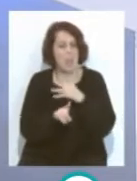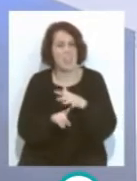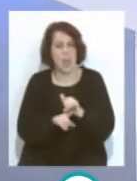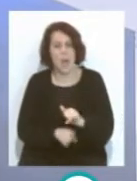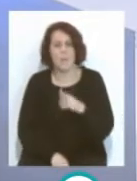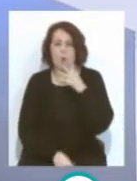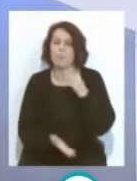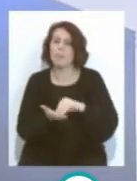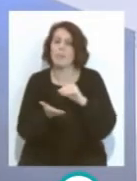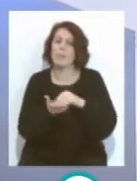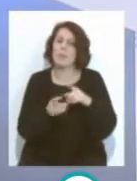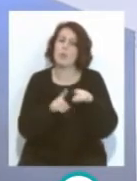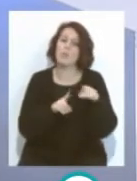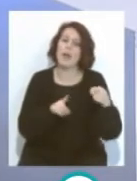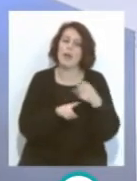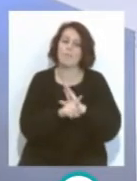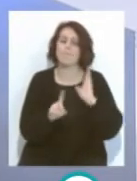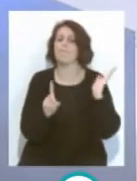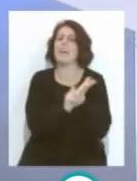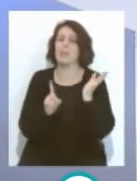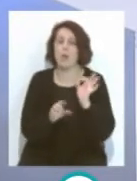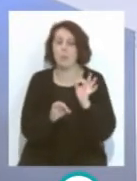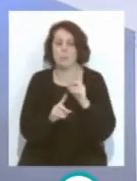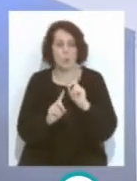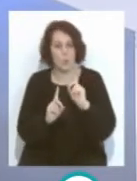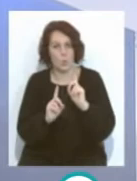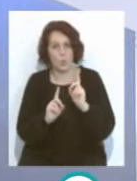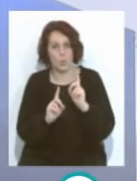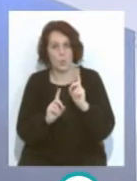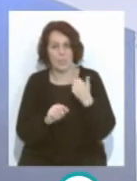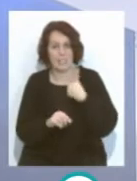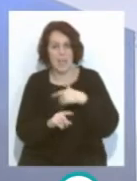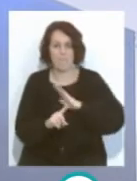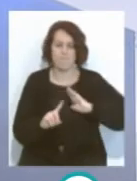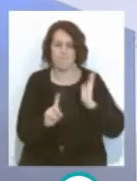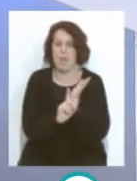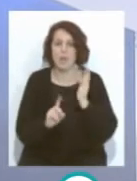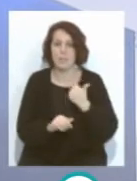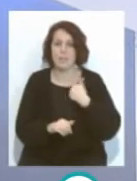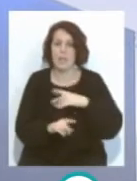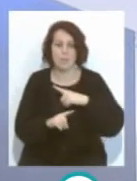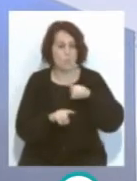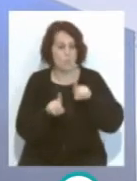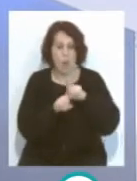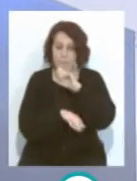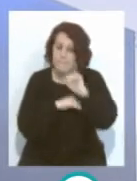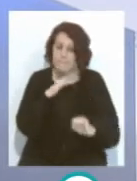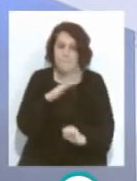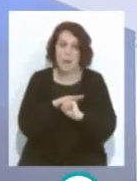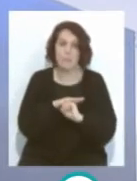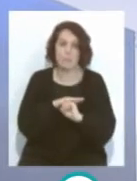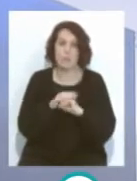O sea, porque muchas veces está entre que es agresivo, más agresivo, menos, no, Ya lo de agresivo está en su grado máximo. Lo que